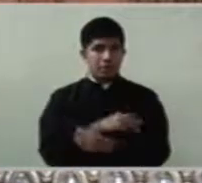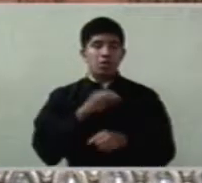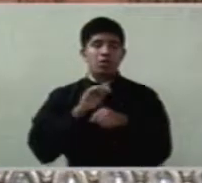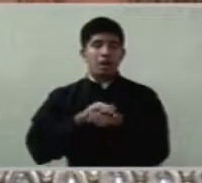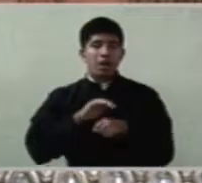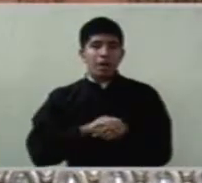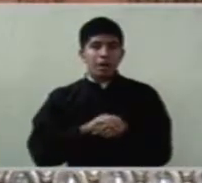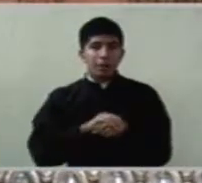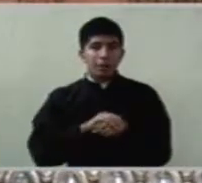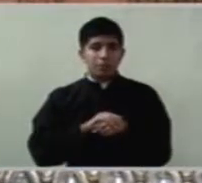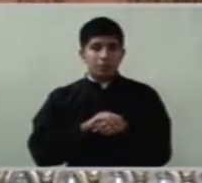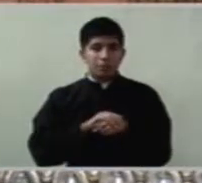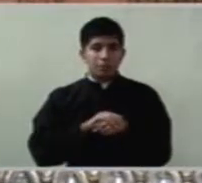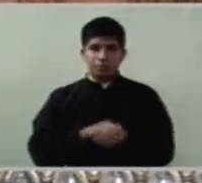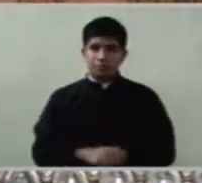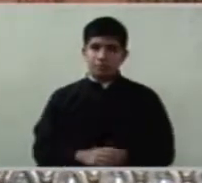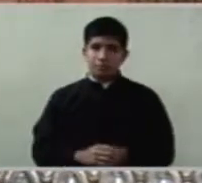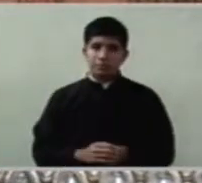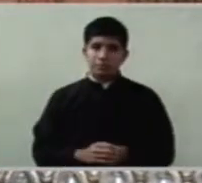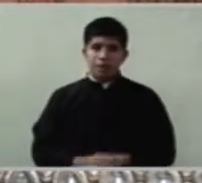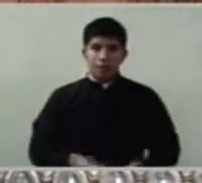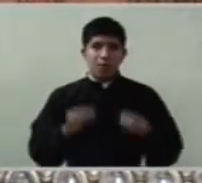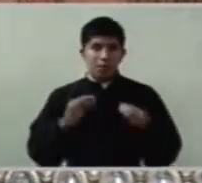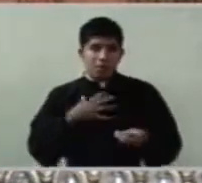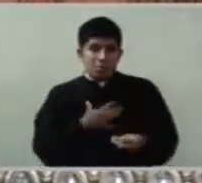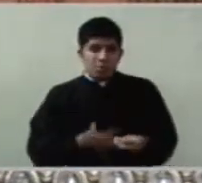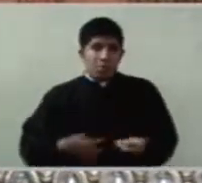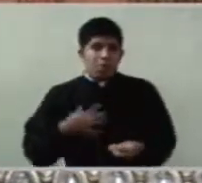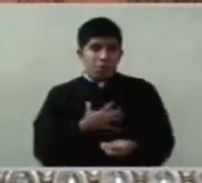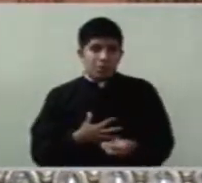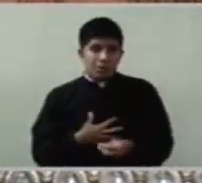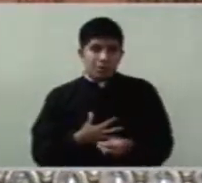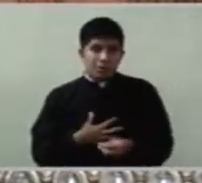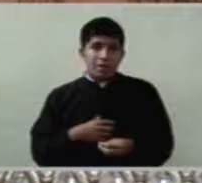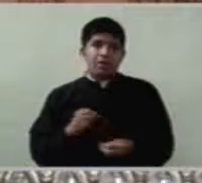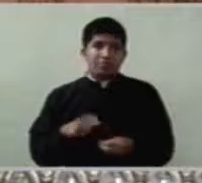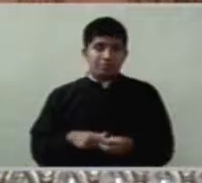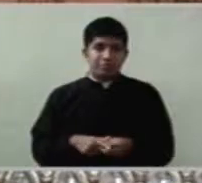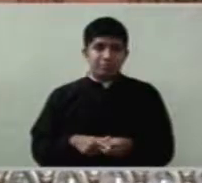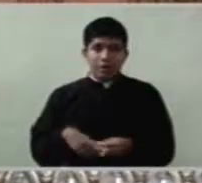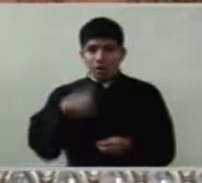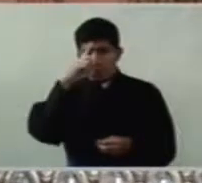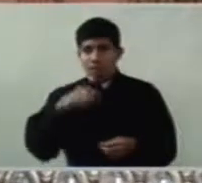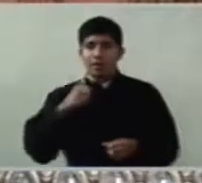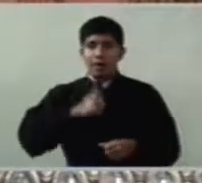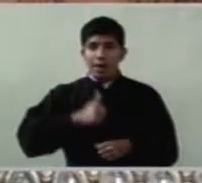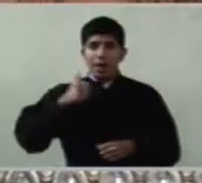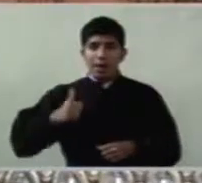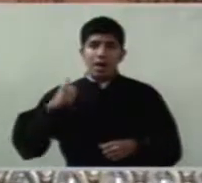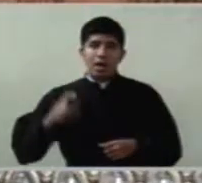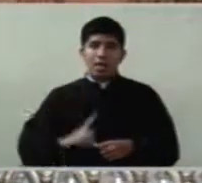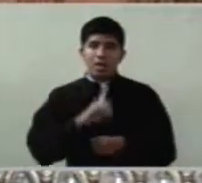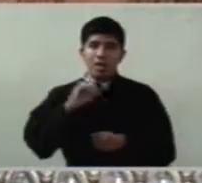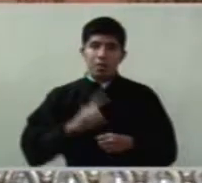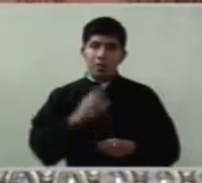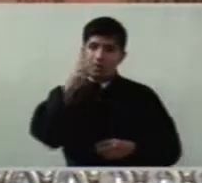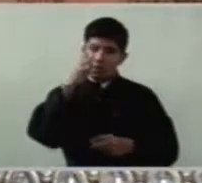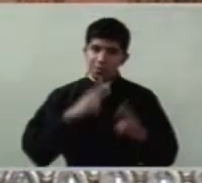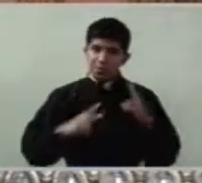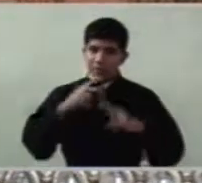amigos. Estoy contento también con quienes cada domingo vienen a la Catedral